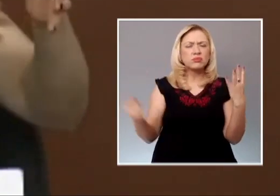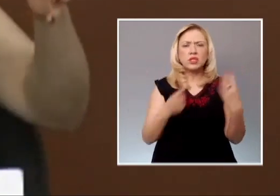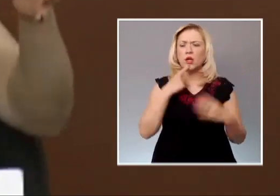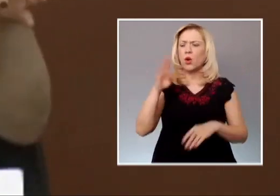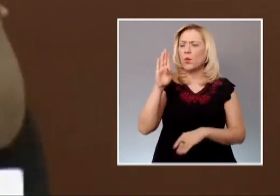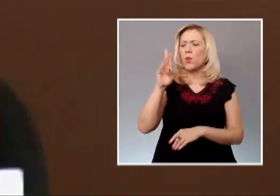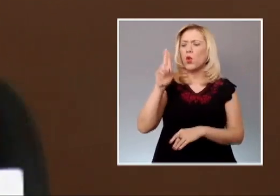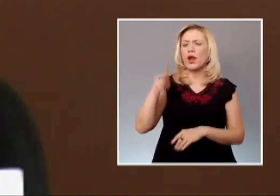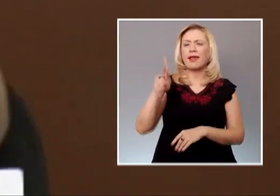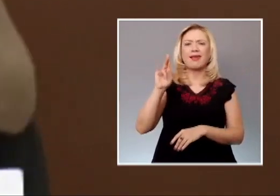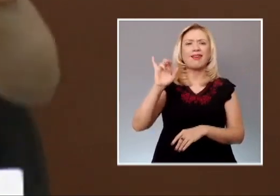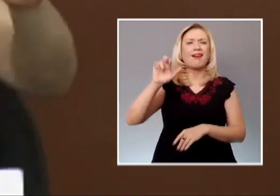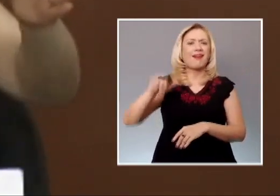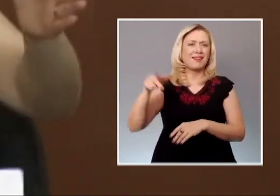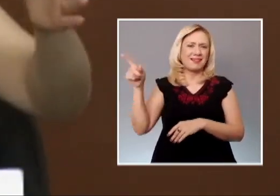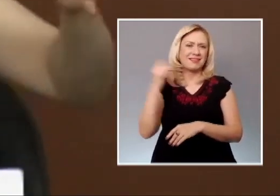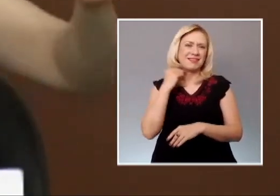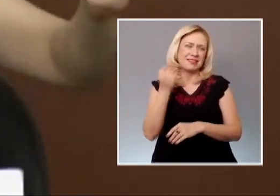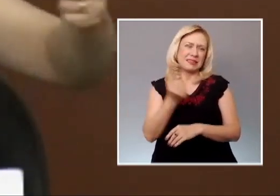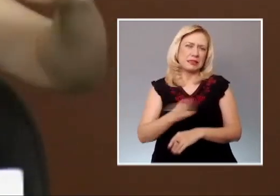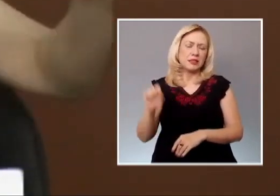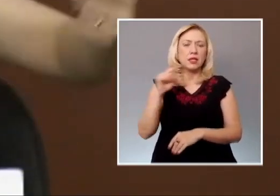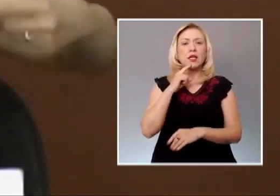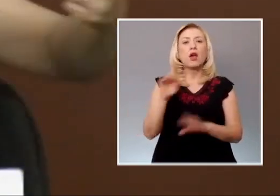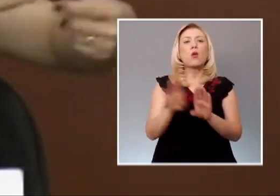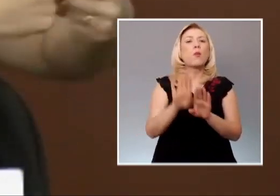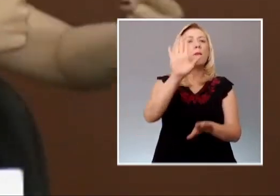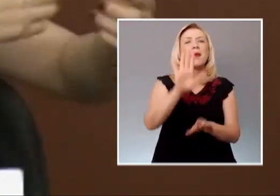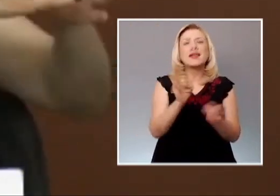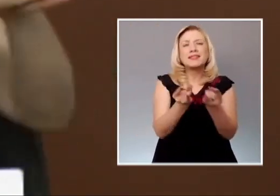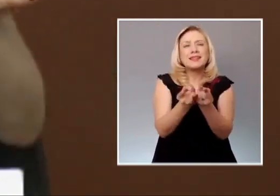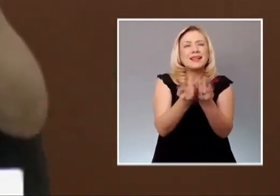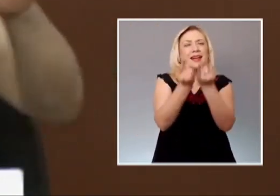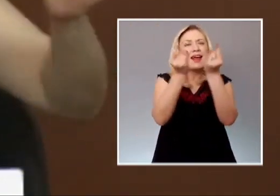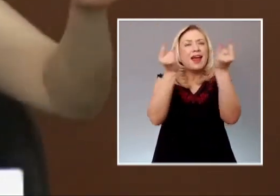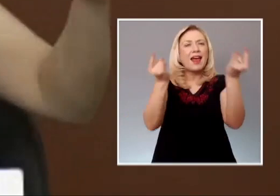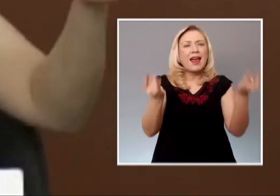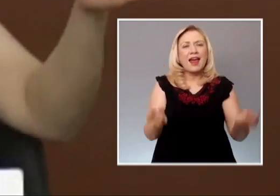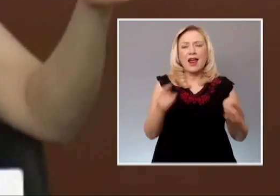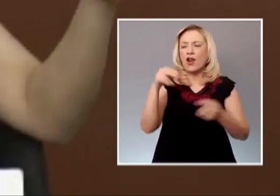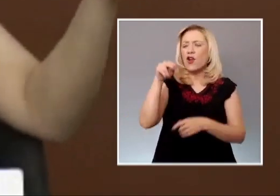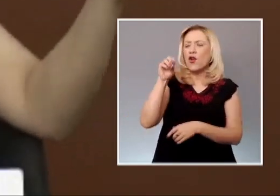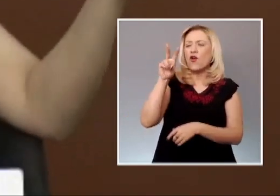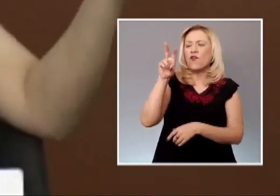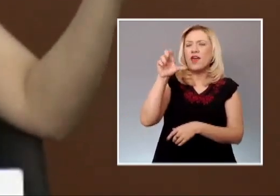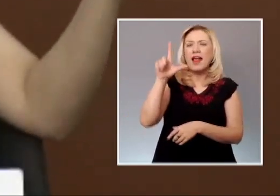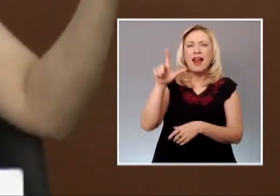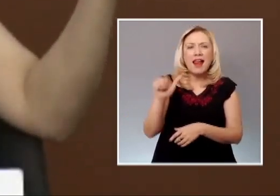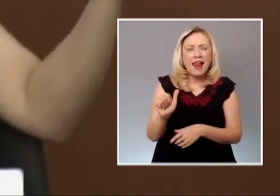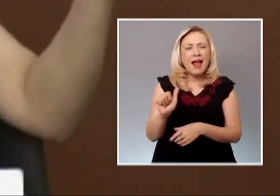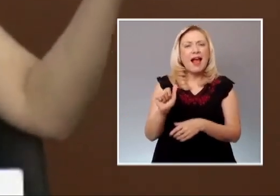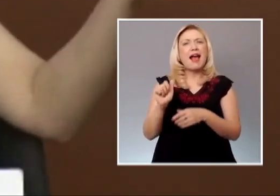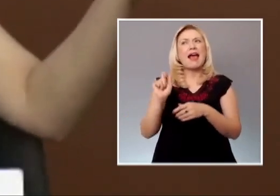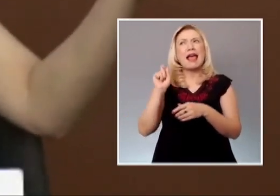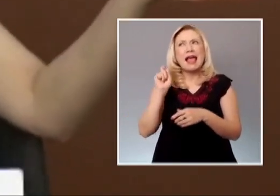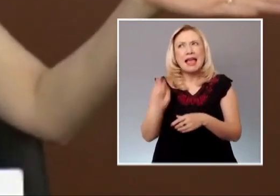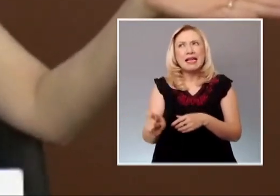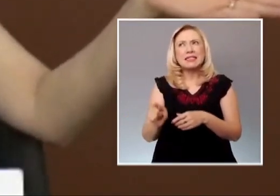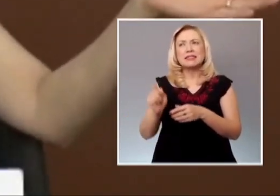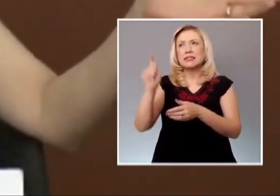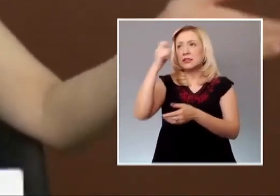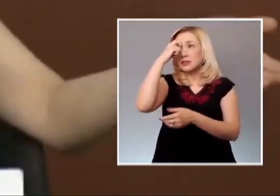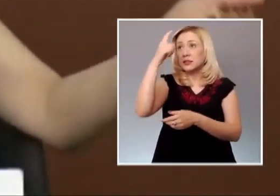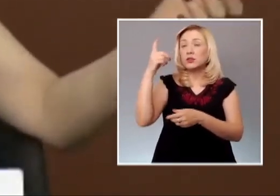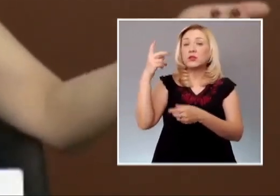para que se pueda leer como una novela escrita por varios autores, una novela completa sobre qué ha dicho